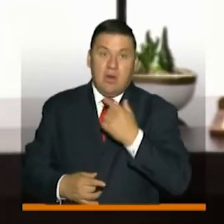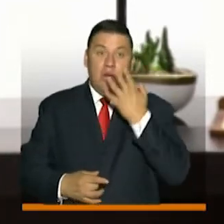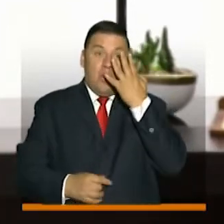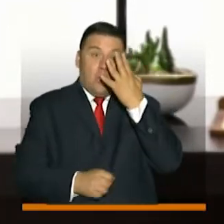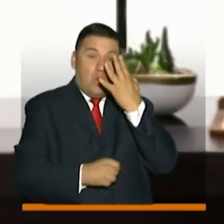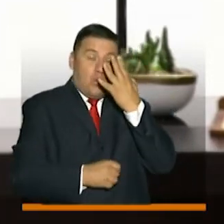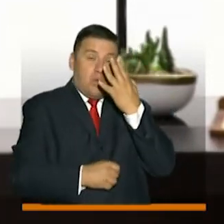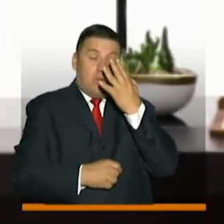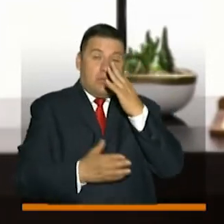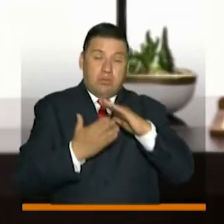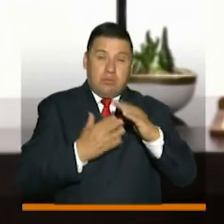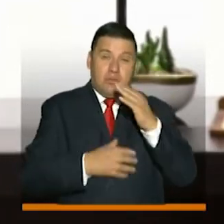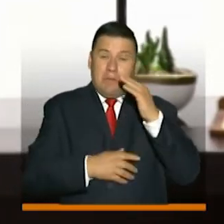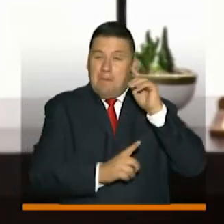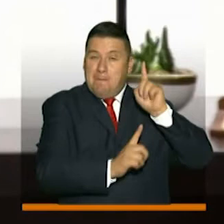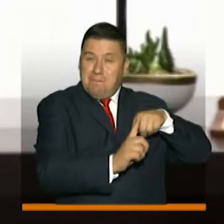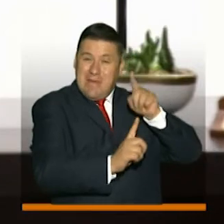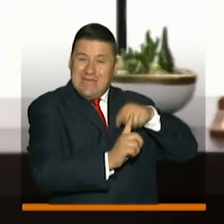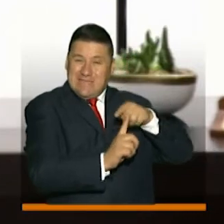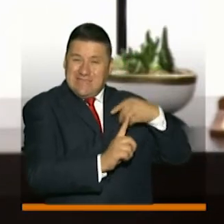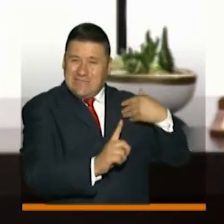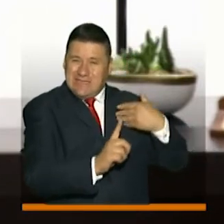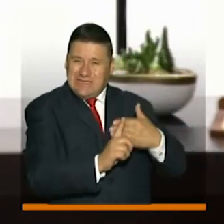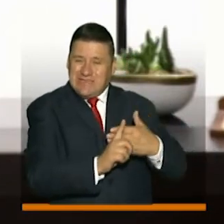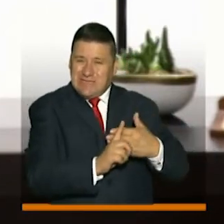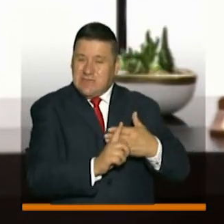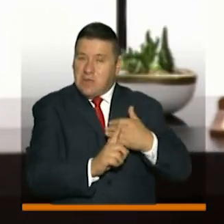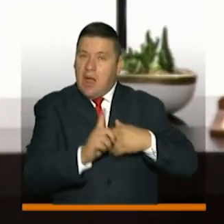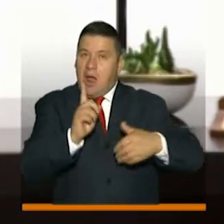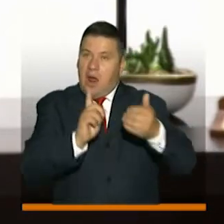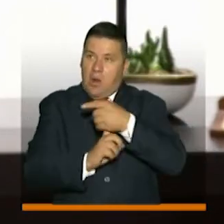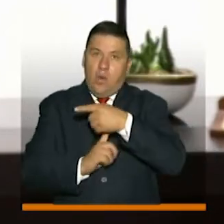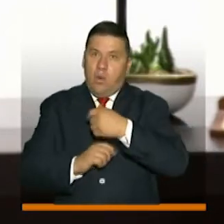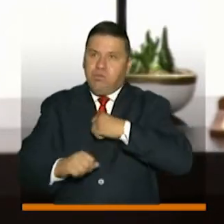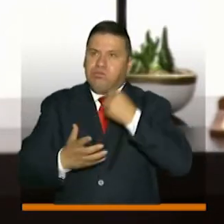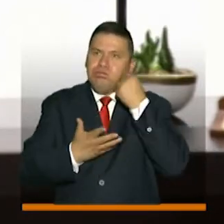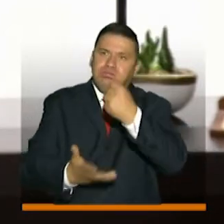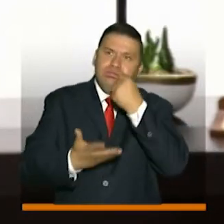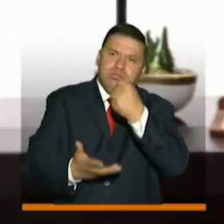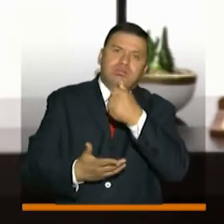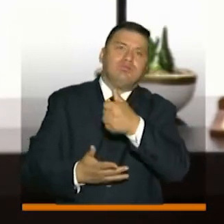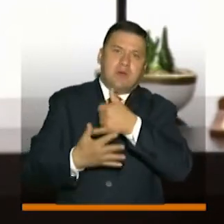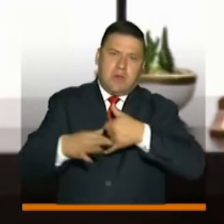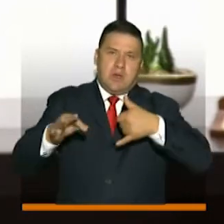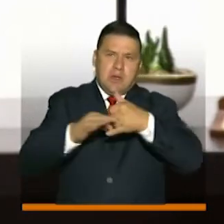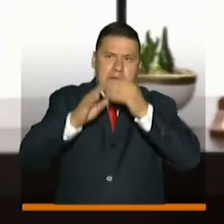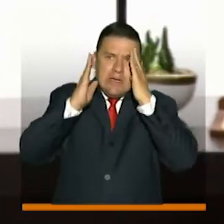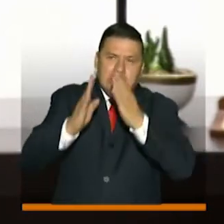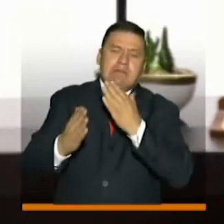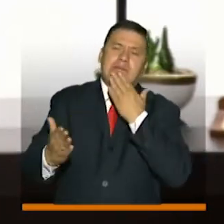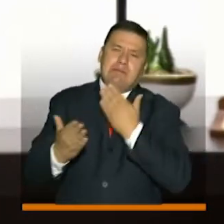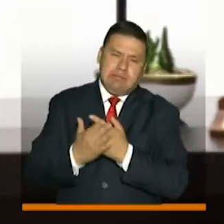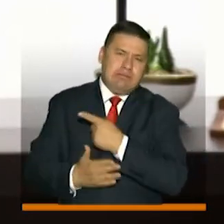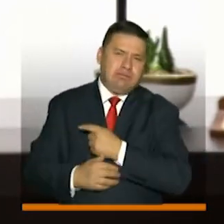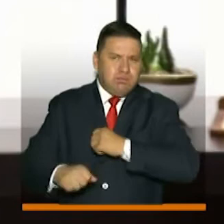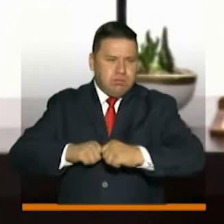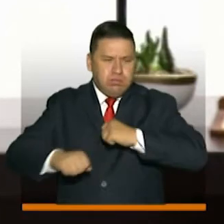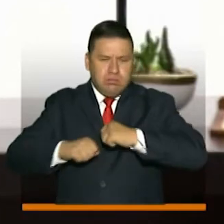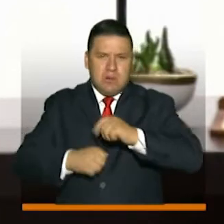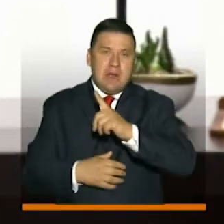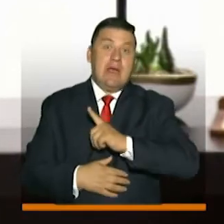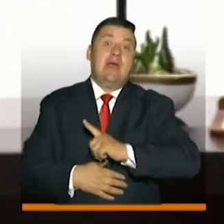años, en estos largos meses de pandemia, ha logrado una muy buena inversión en el departamento del Guaviare. Que gracias a su